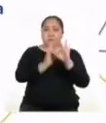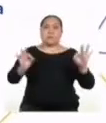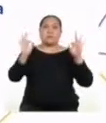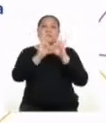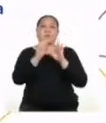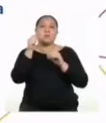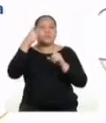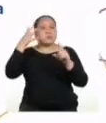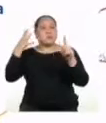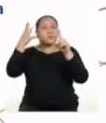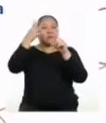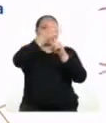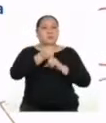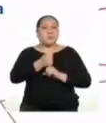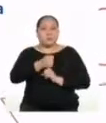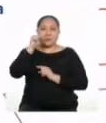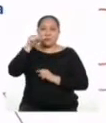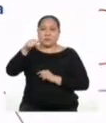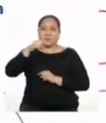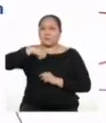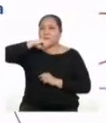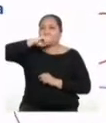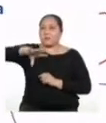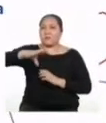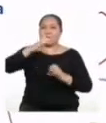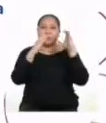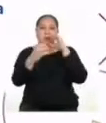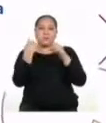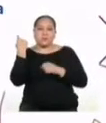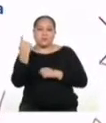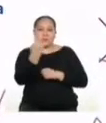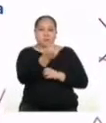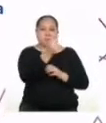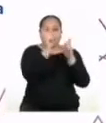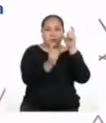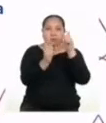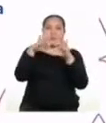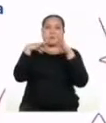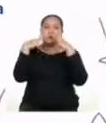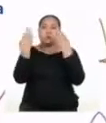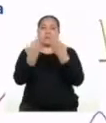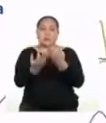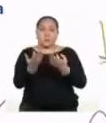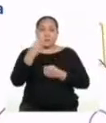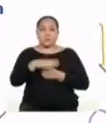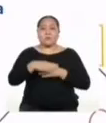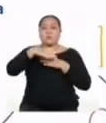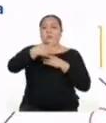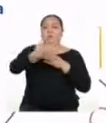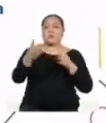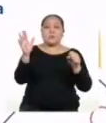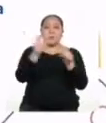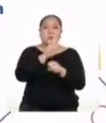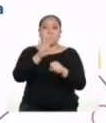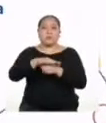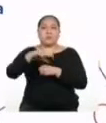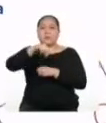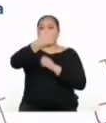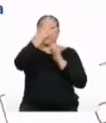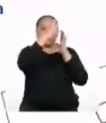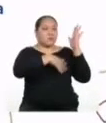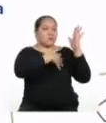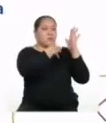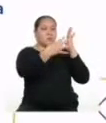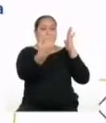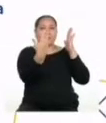muy importante para lograrlo, por lo que les propongo conversar con cada miembro de la familia y luego de eso, completar el siguiente cuadrito.